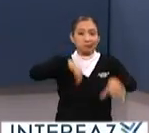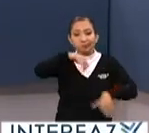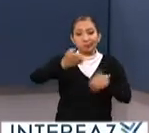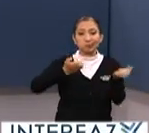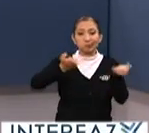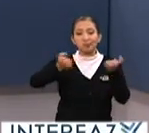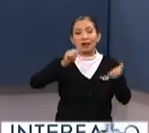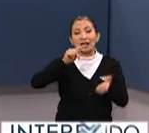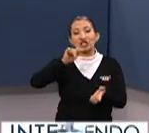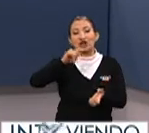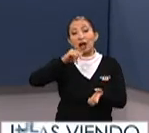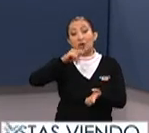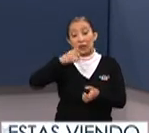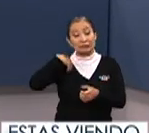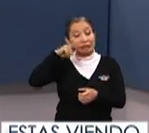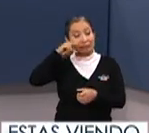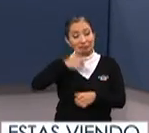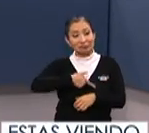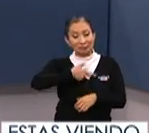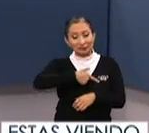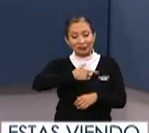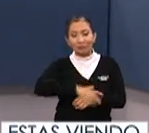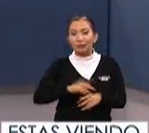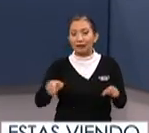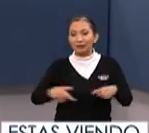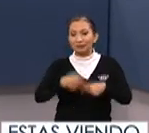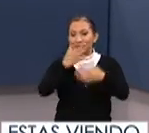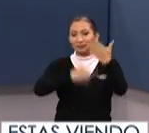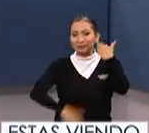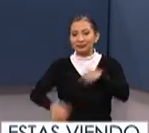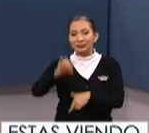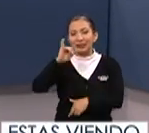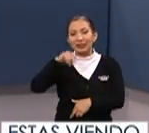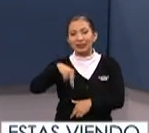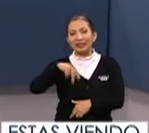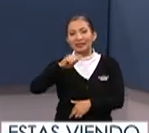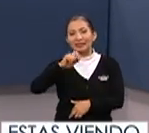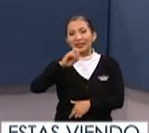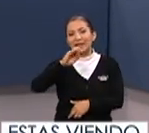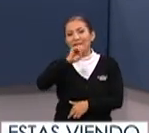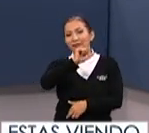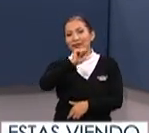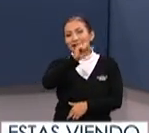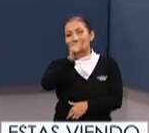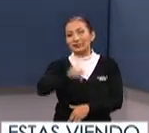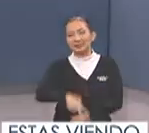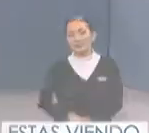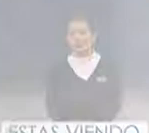entrena los astronautas pues eso siempre va a gustar mucho vamos a hacer una pausa regresamos esto es Interfaz